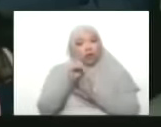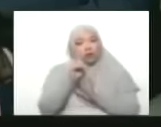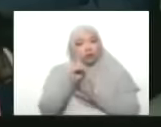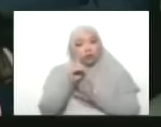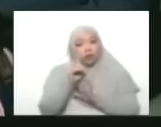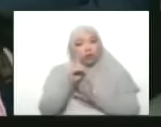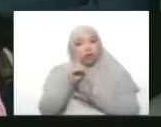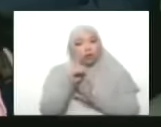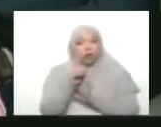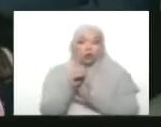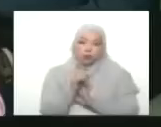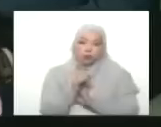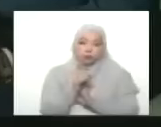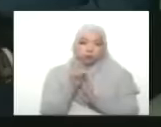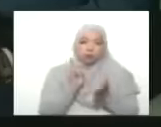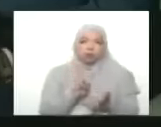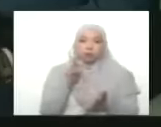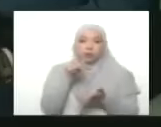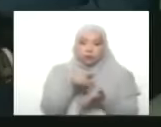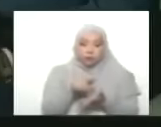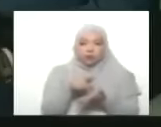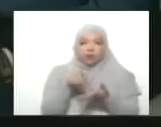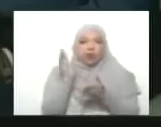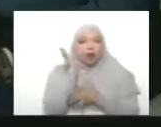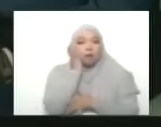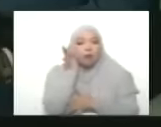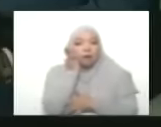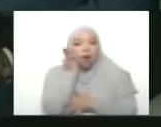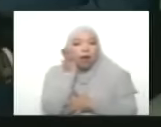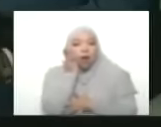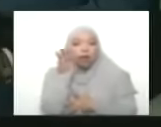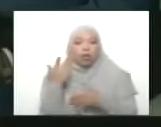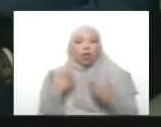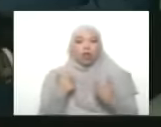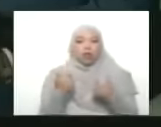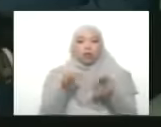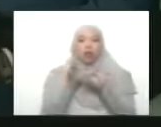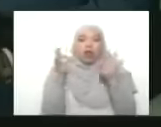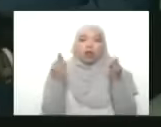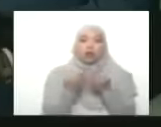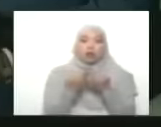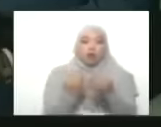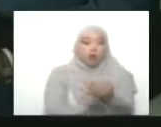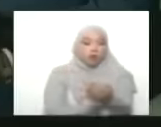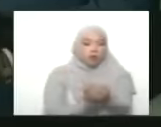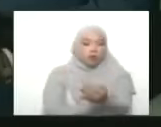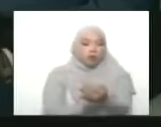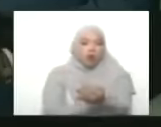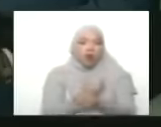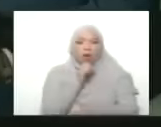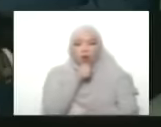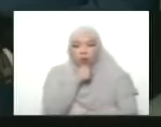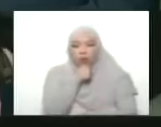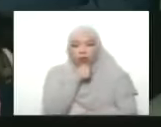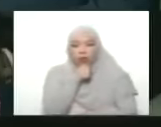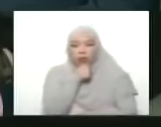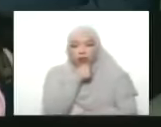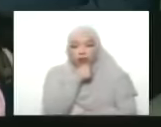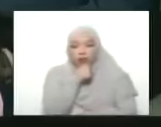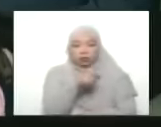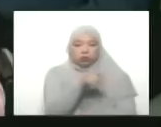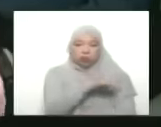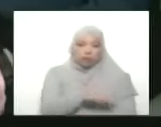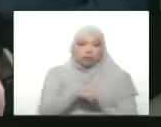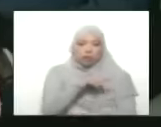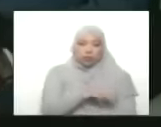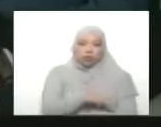con su participación como madre también en la familia como hermana como abuela la mujer en todos los ámbitos creo que esta